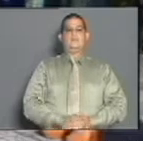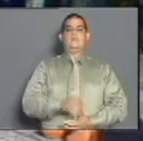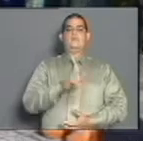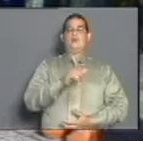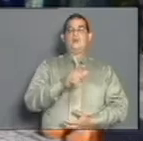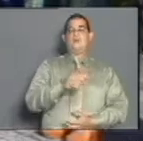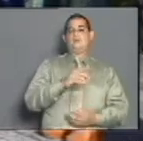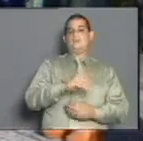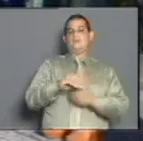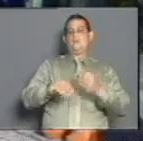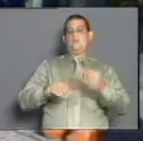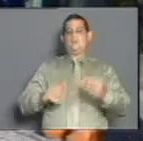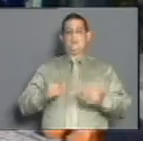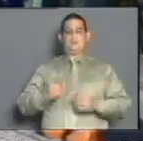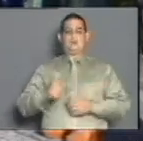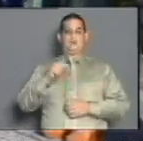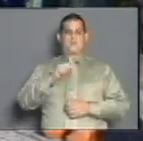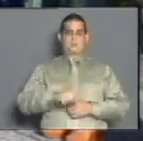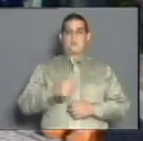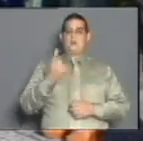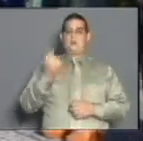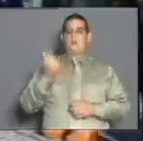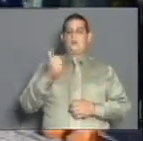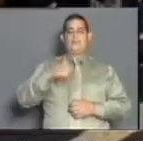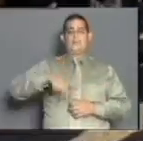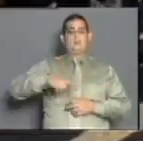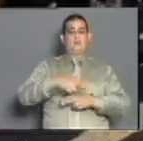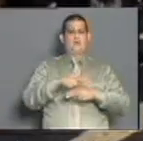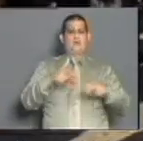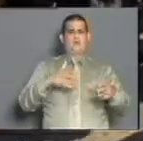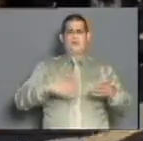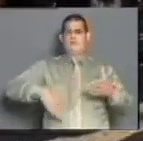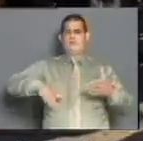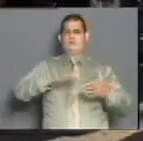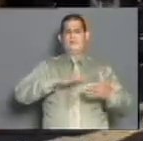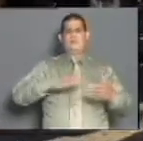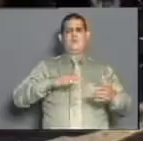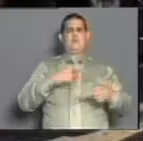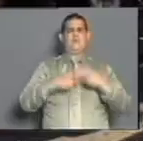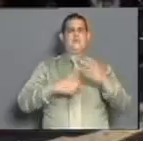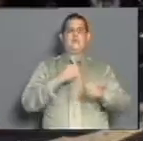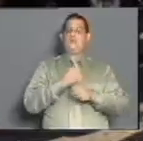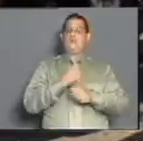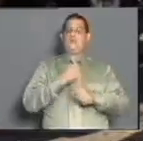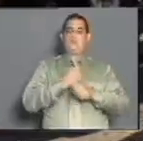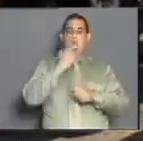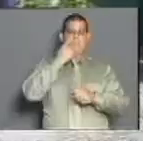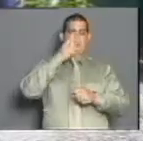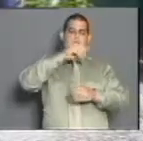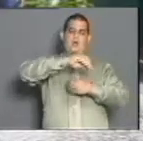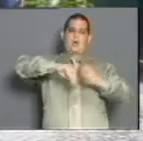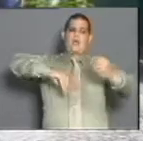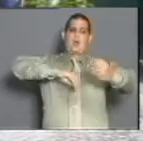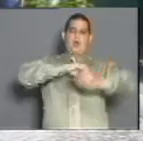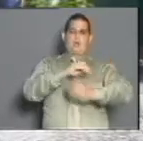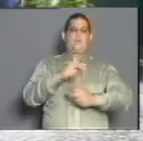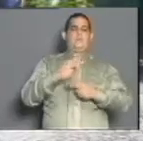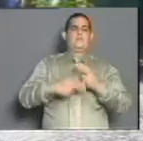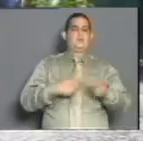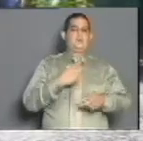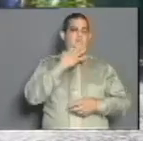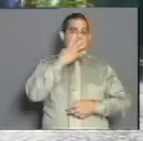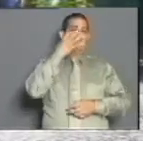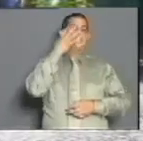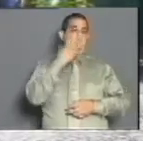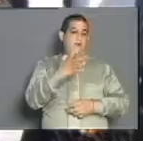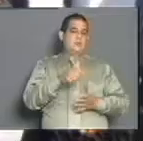perfeccionamiento del comercio interior en Cuba y con el objetivo de garantizar un trabajo integral ante los cambios asumidos para una efectiva gestión económica y